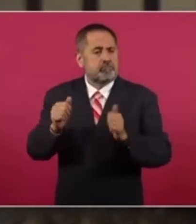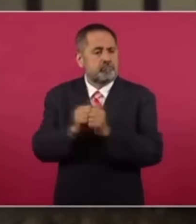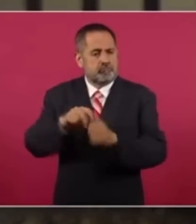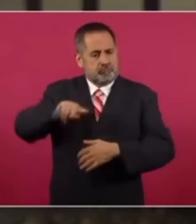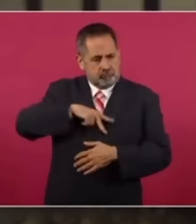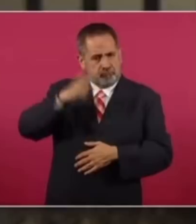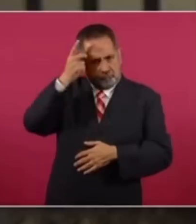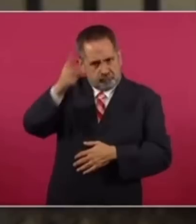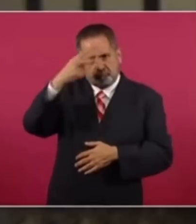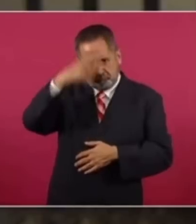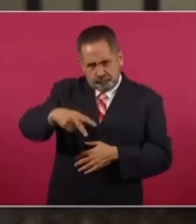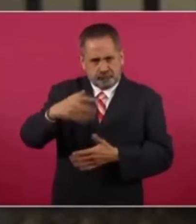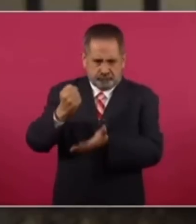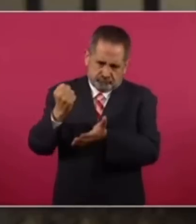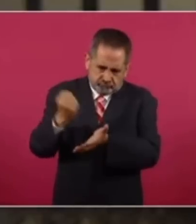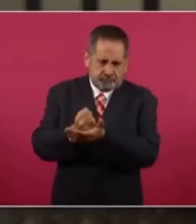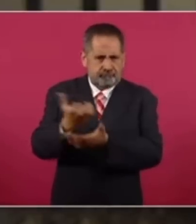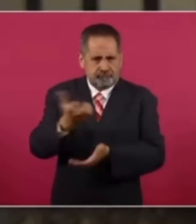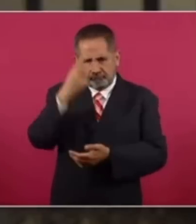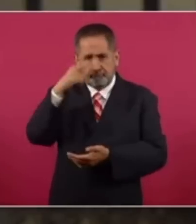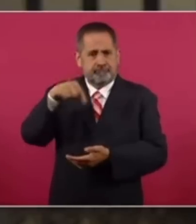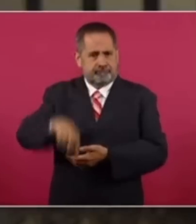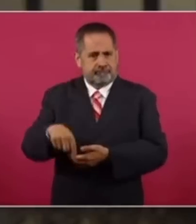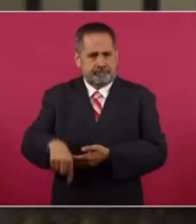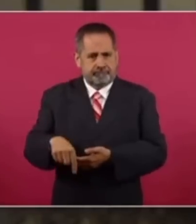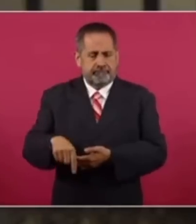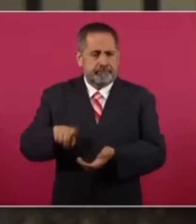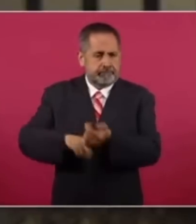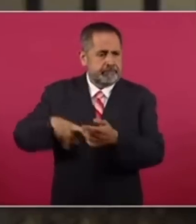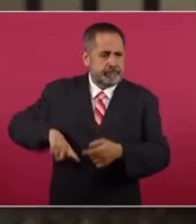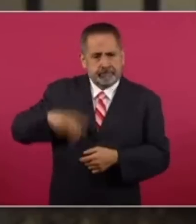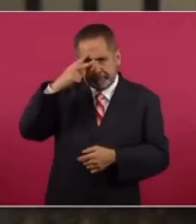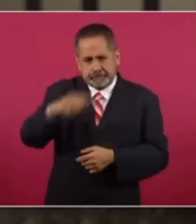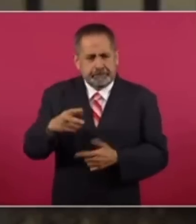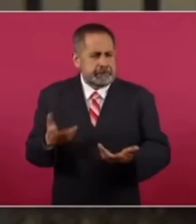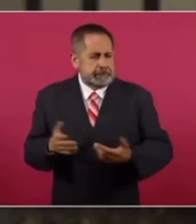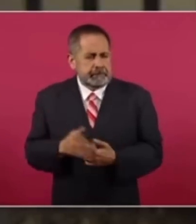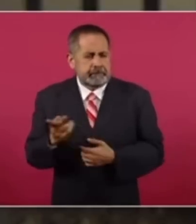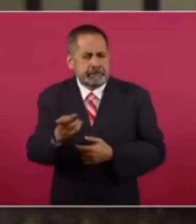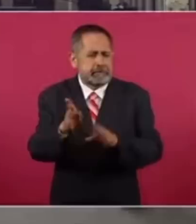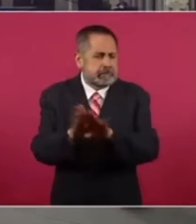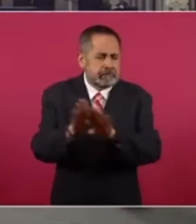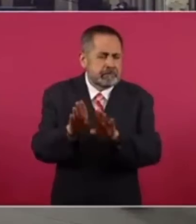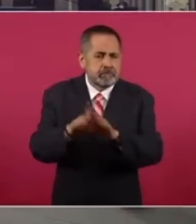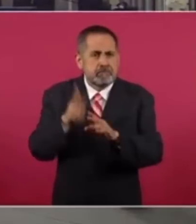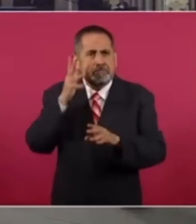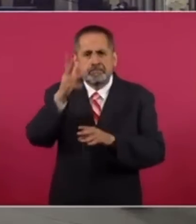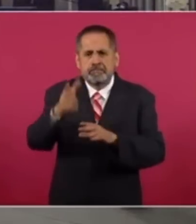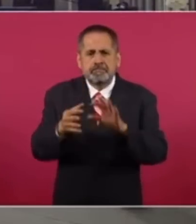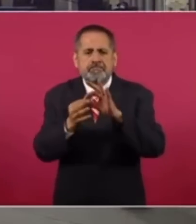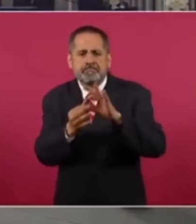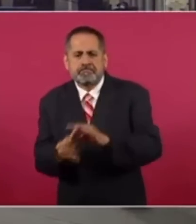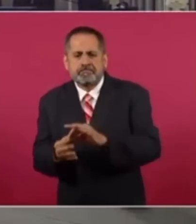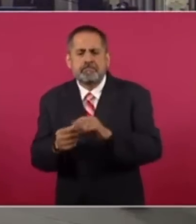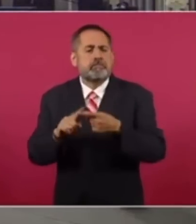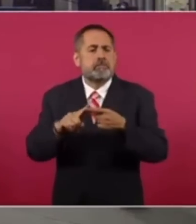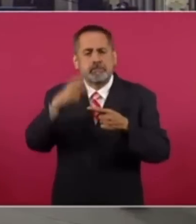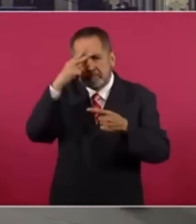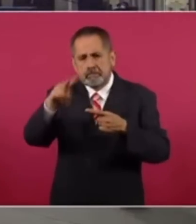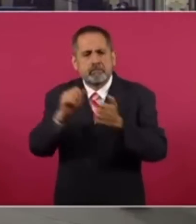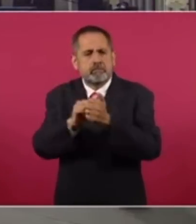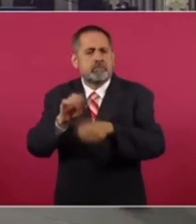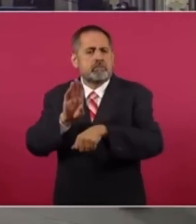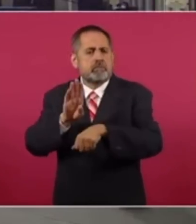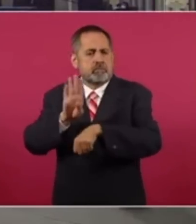propia, nacional, una industria de Estado. Preguntarle, ¿cómo será esta cooperación México-Bolivia?